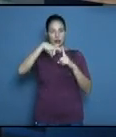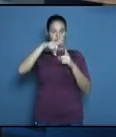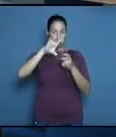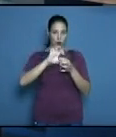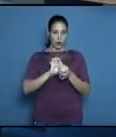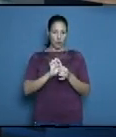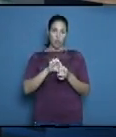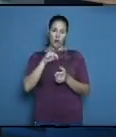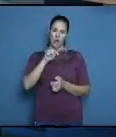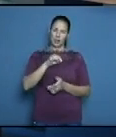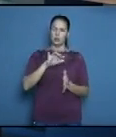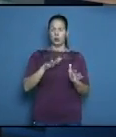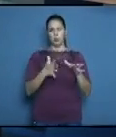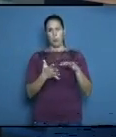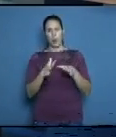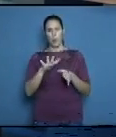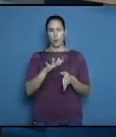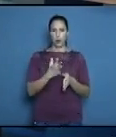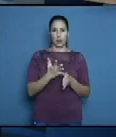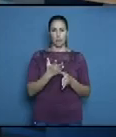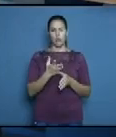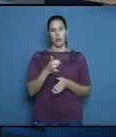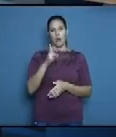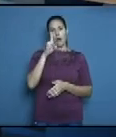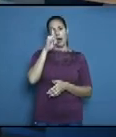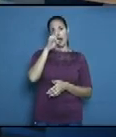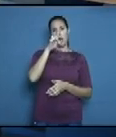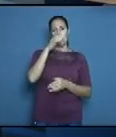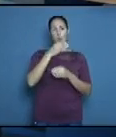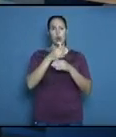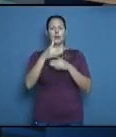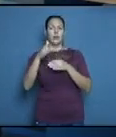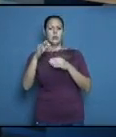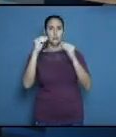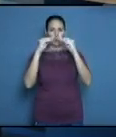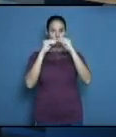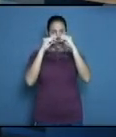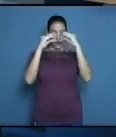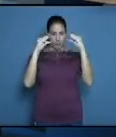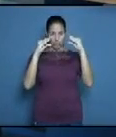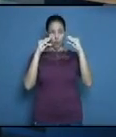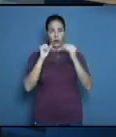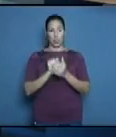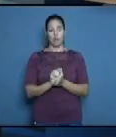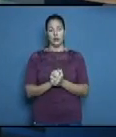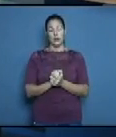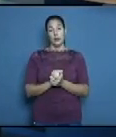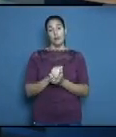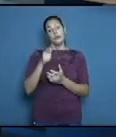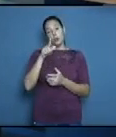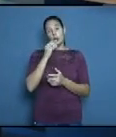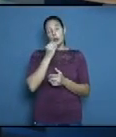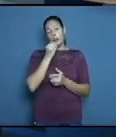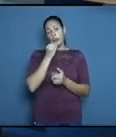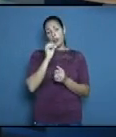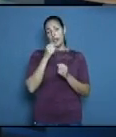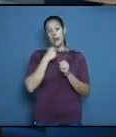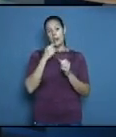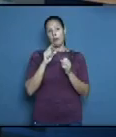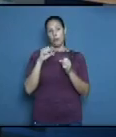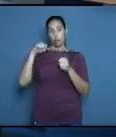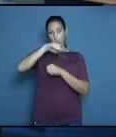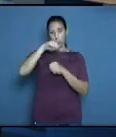alrededor de la 1 y 47 de la madrugada de esta madrugada o sea que usted si quiere ver buen boxeo